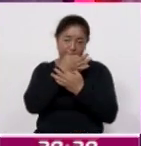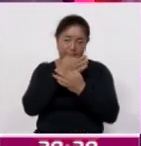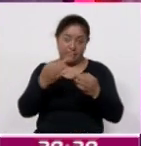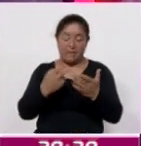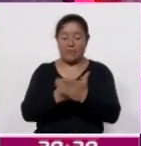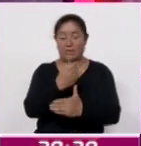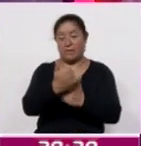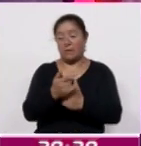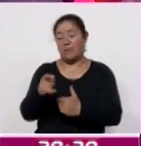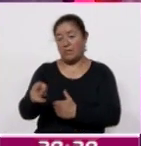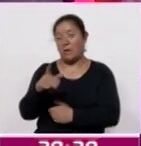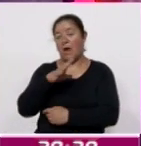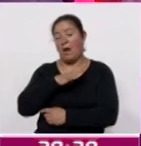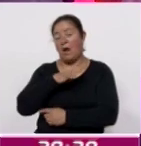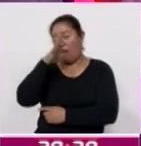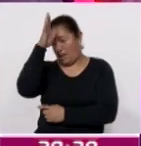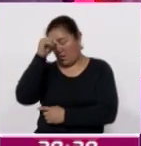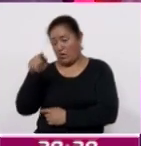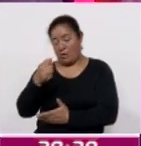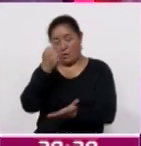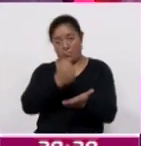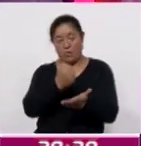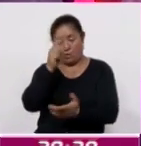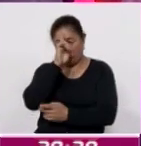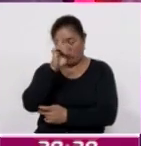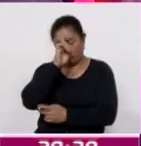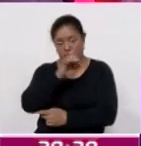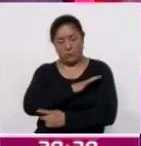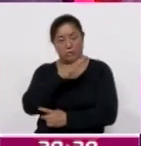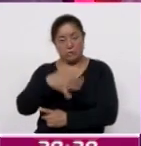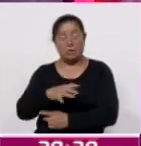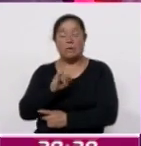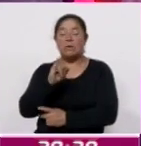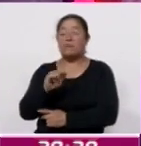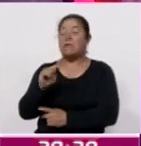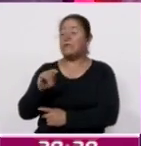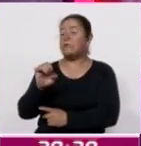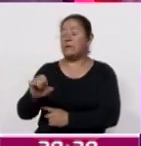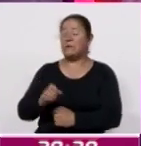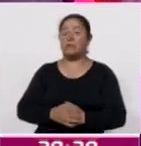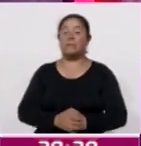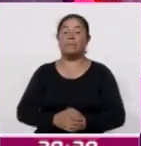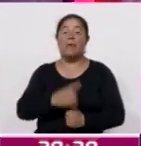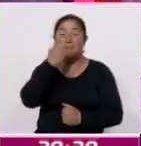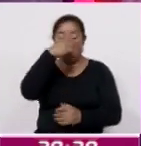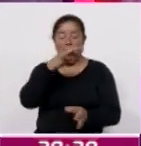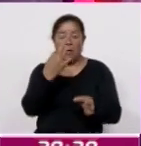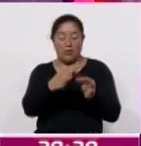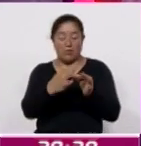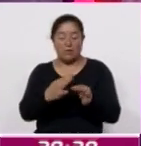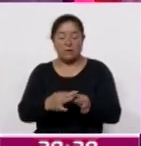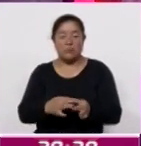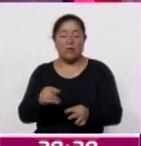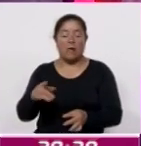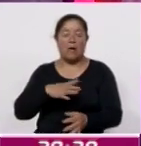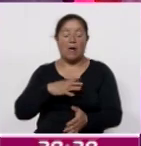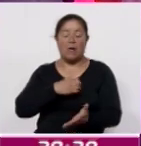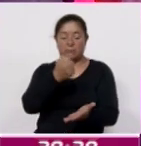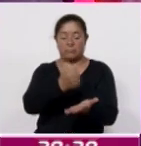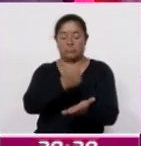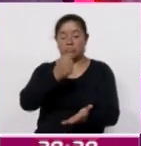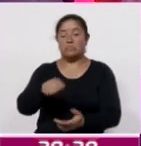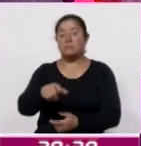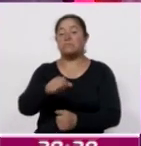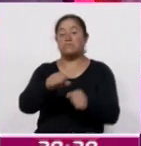proyectos de acuerdo que aprobó el Consejo General del Instituto Tlaxcalteca de Elecciones para dar cumplimiento a las sentencias de la Sala